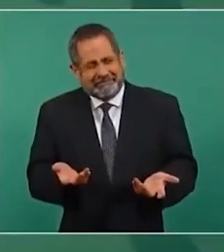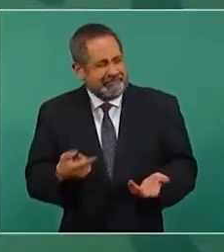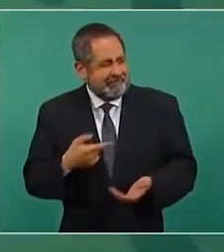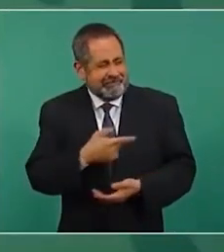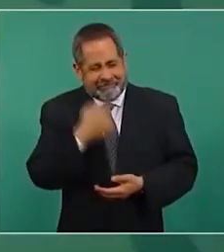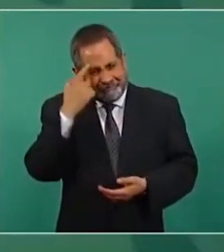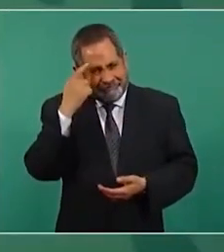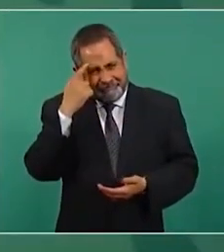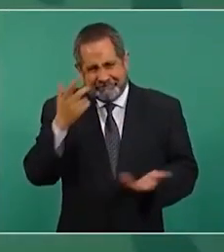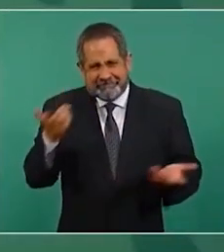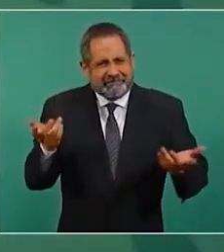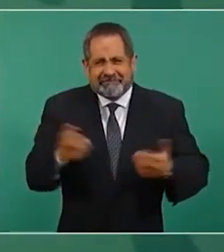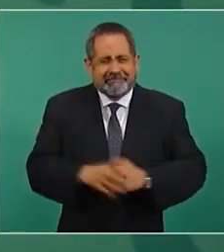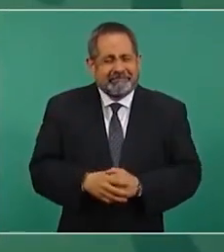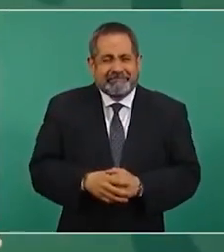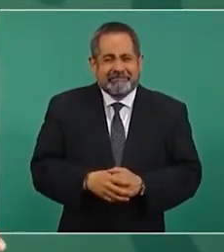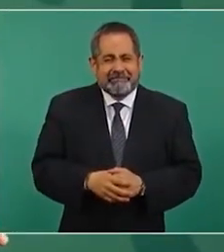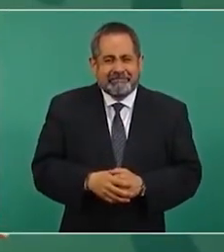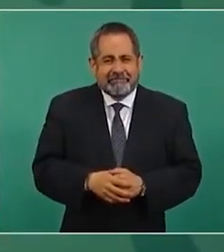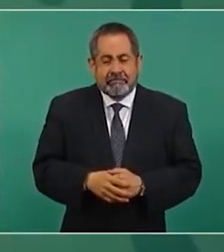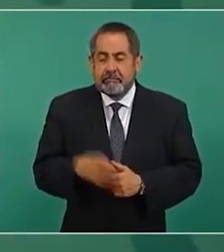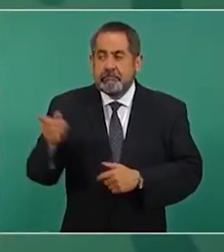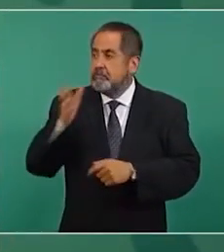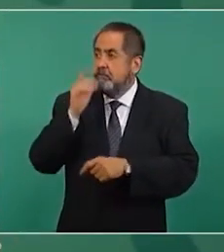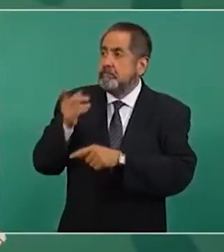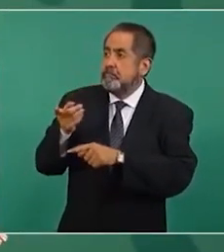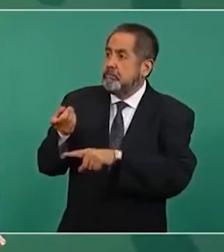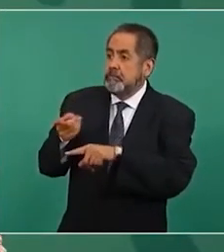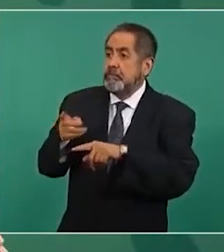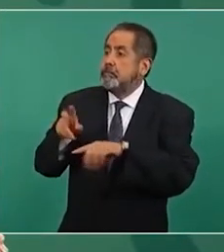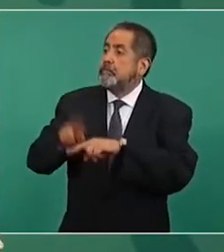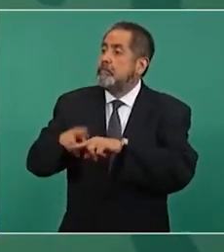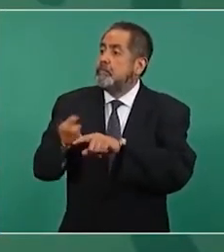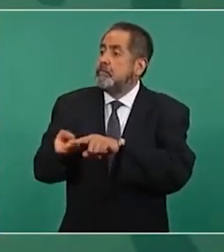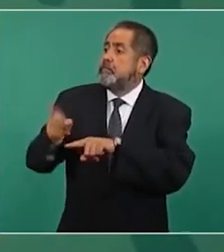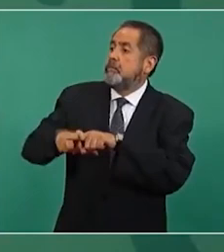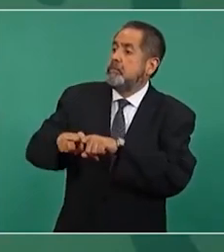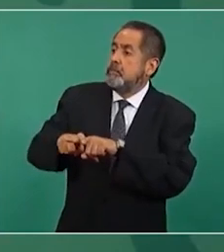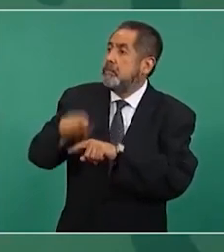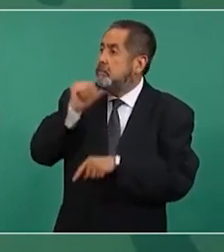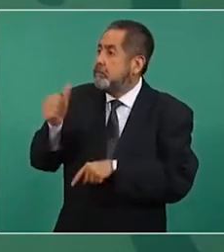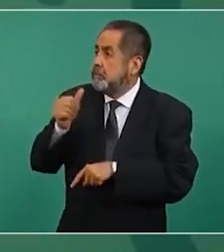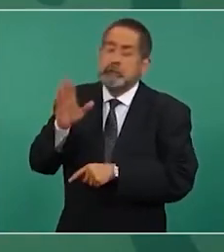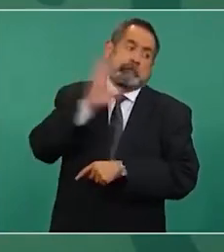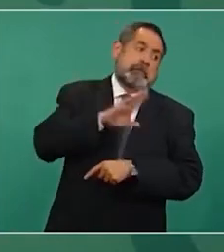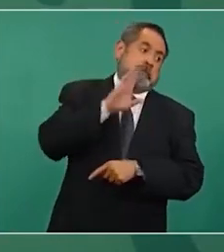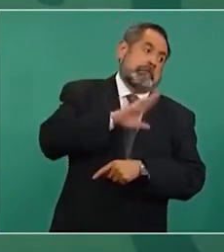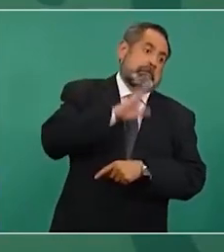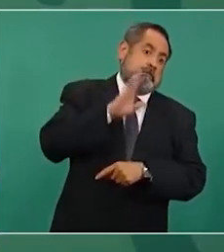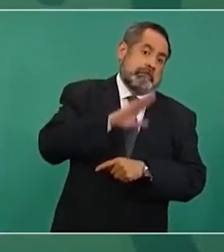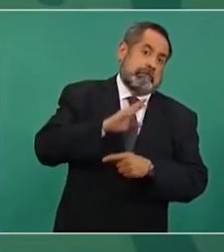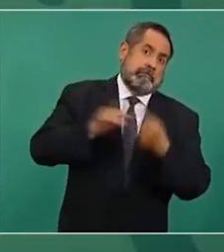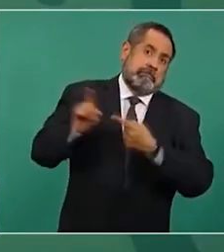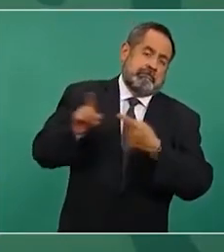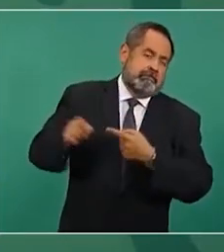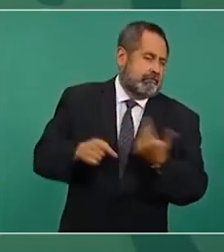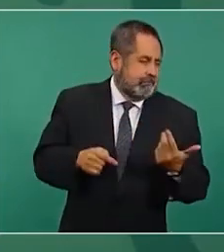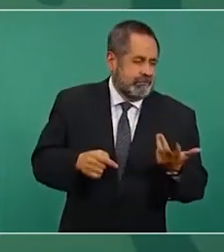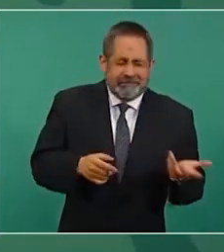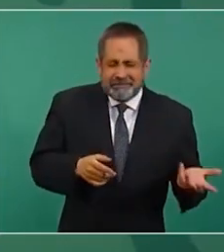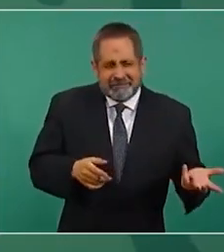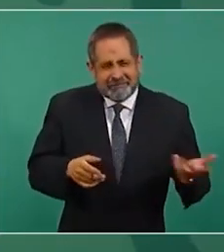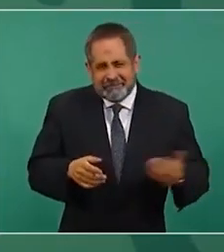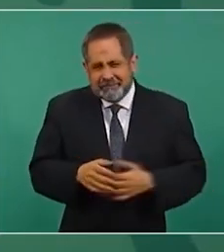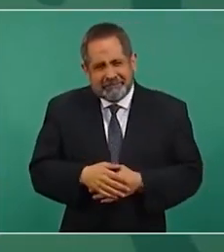no no crucé mis piernas este que me hacía